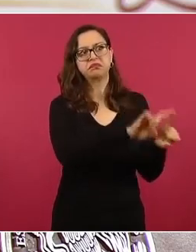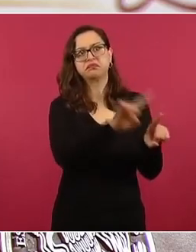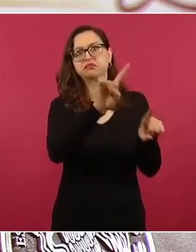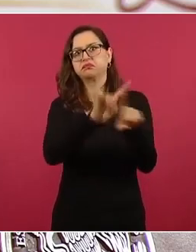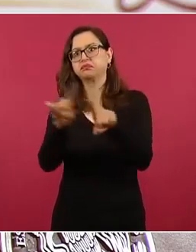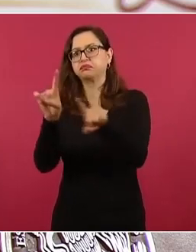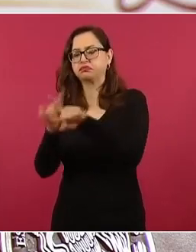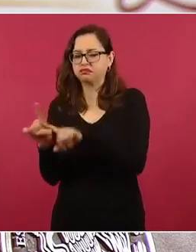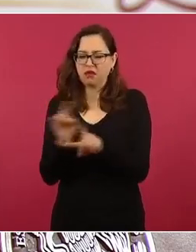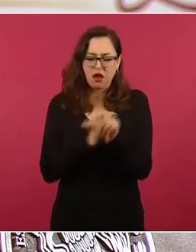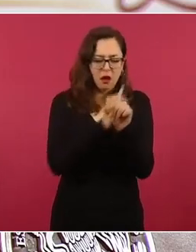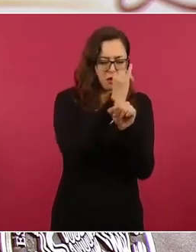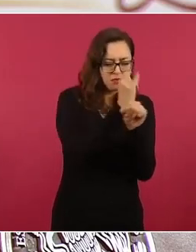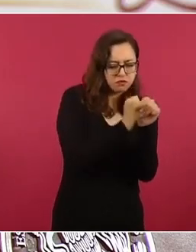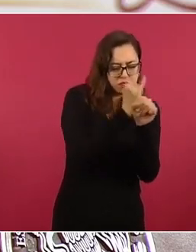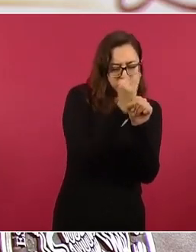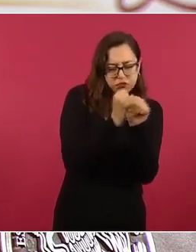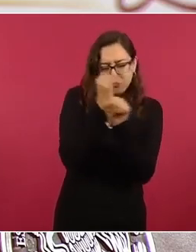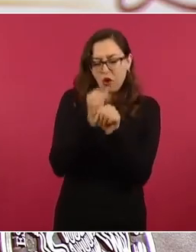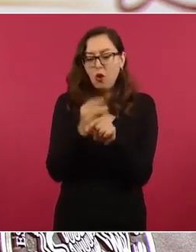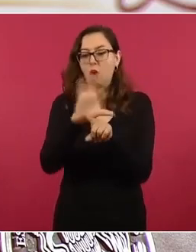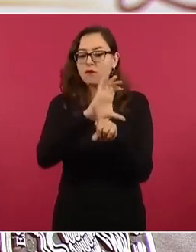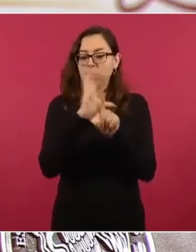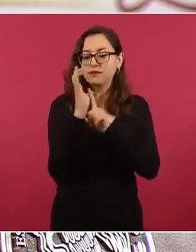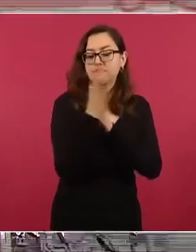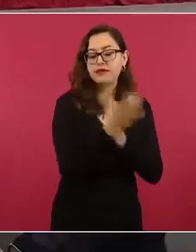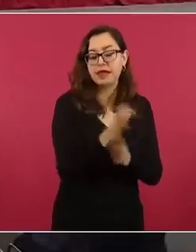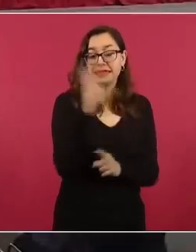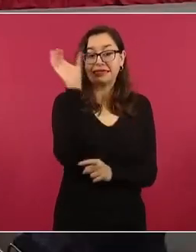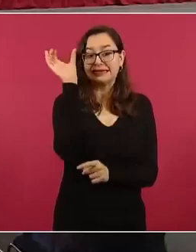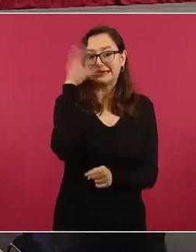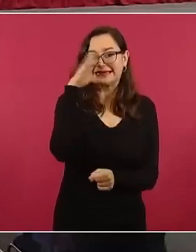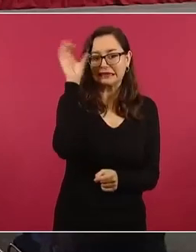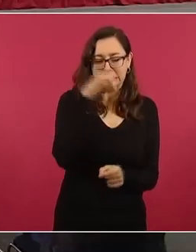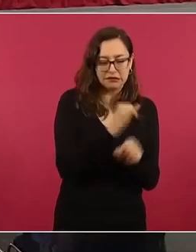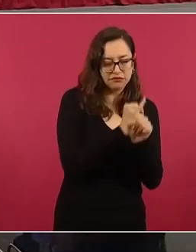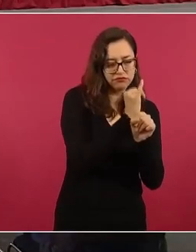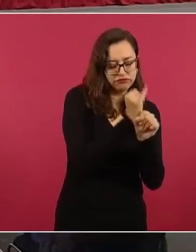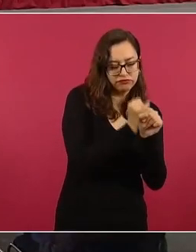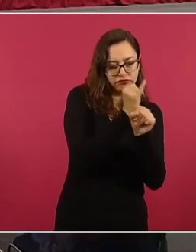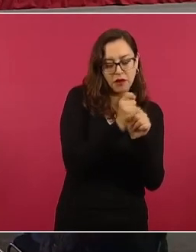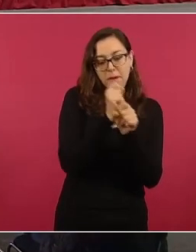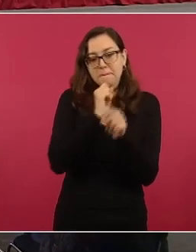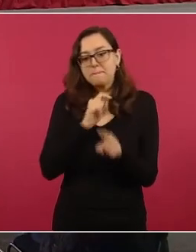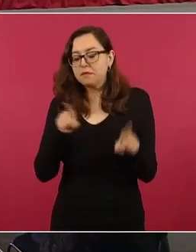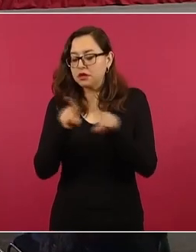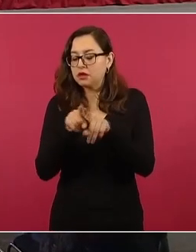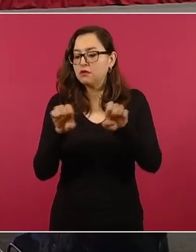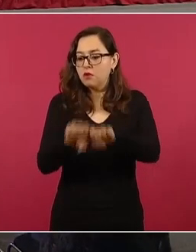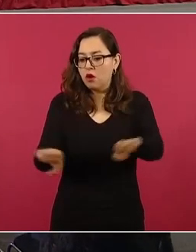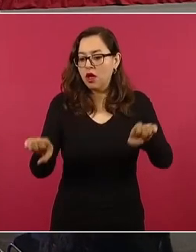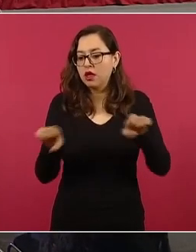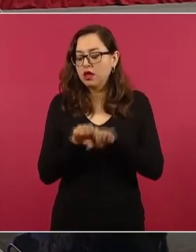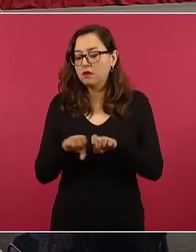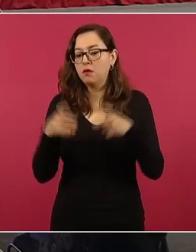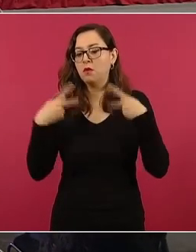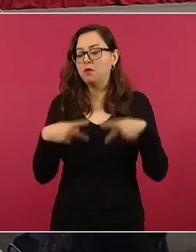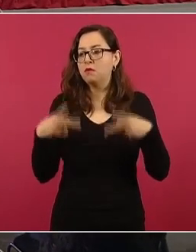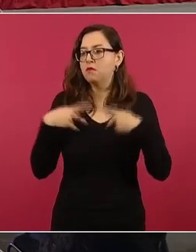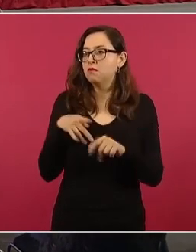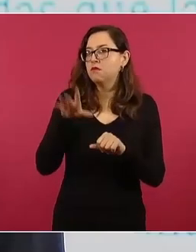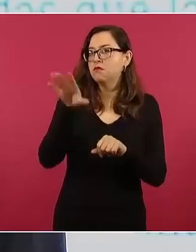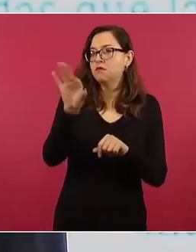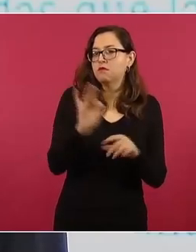científico asesor y de un grupo interdisciplinario integrado por personas de diversas instituciones públicas